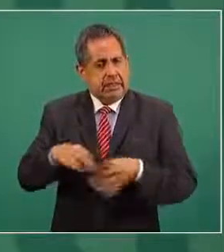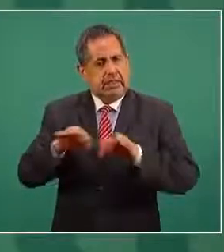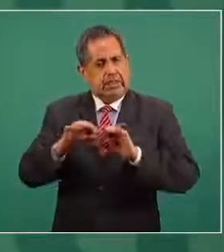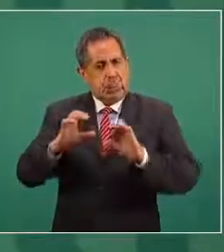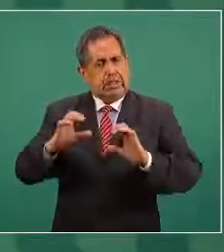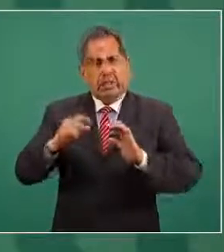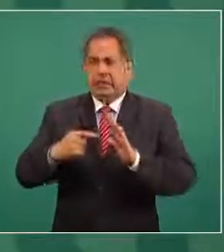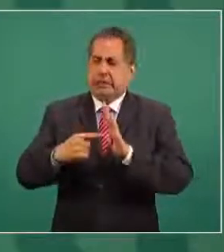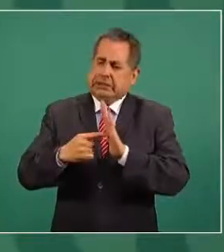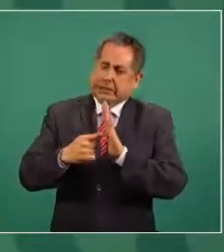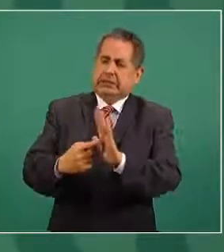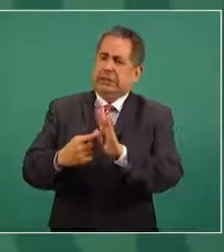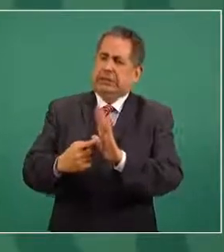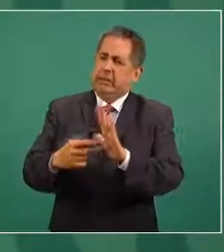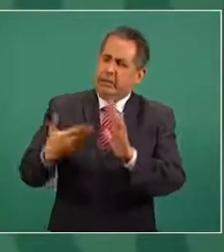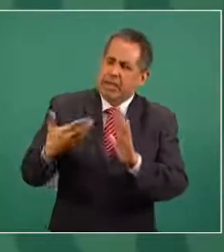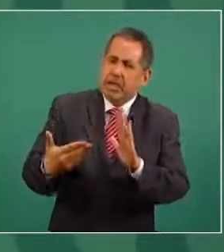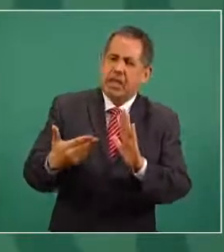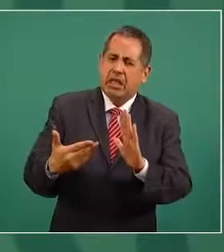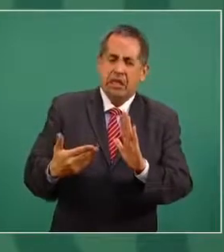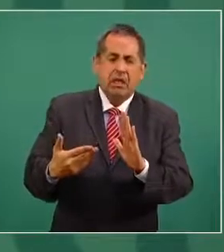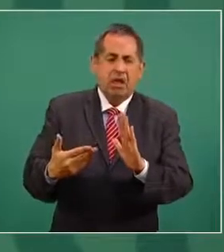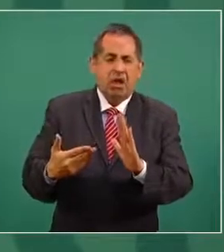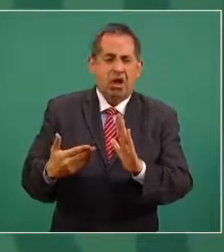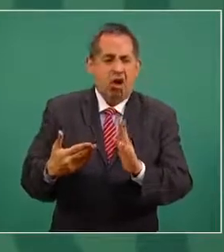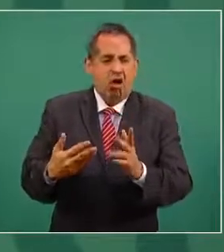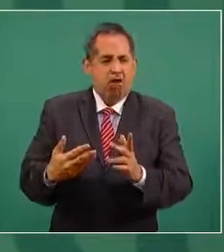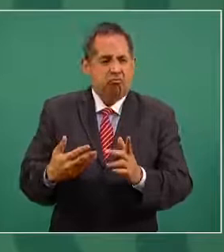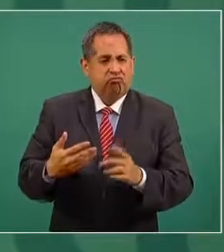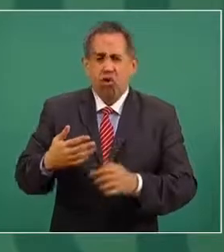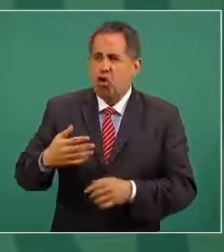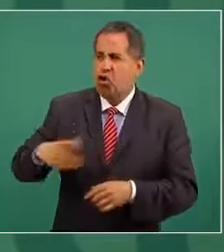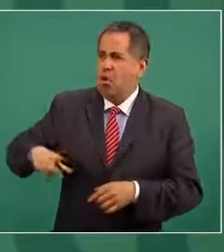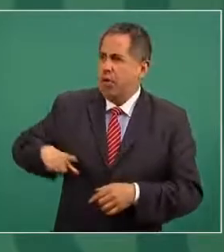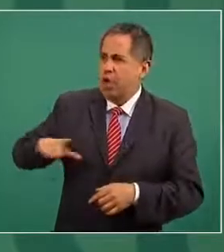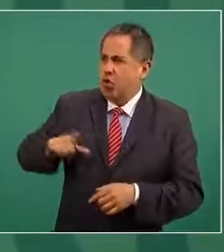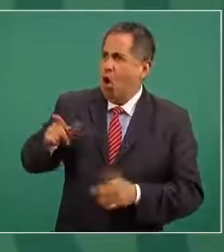la moralidad del gobierno